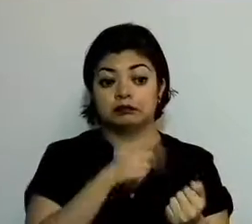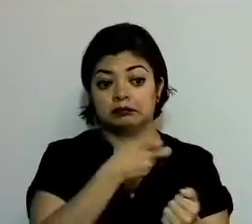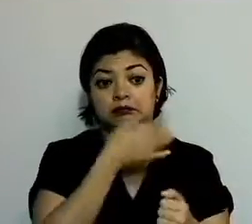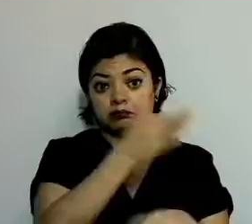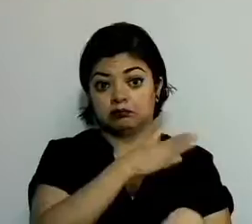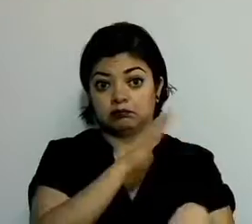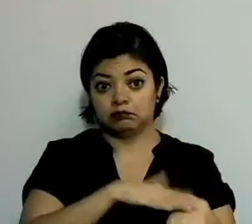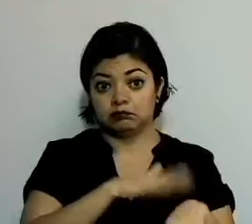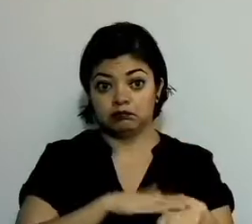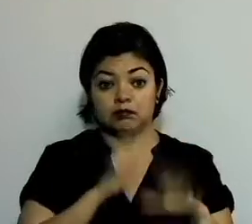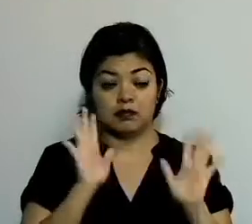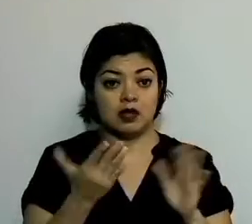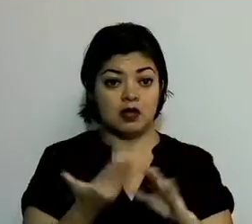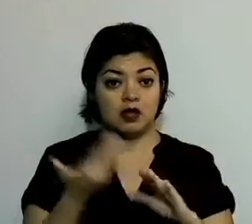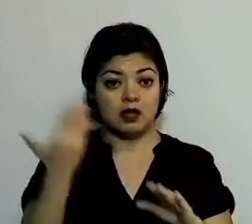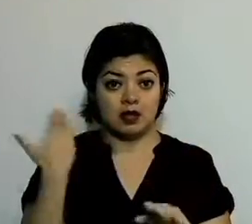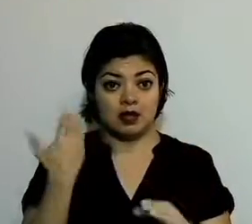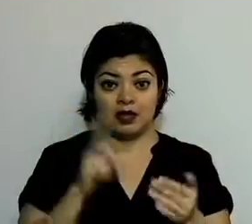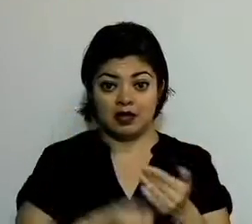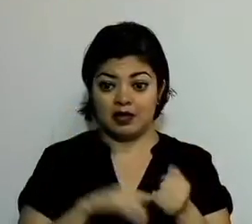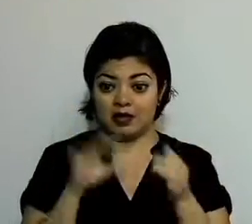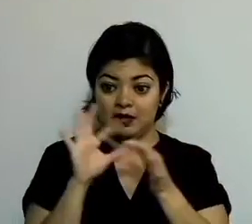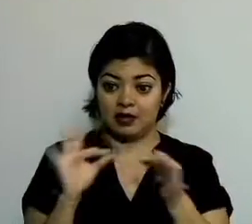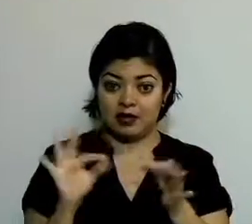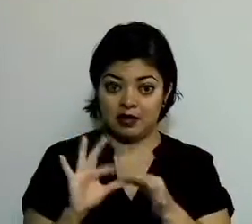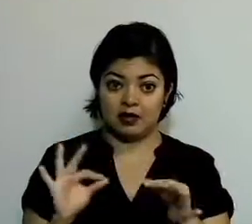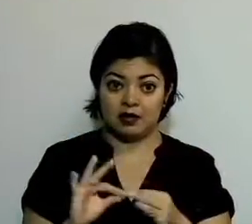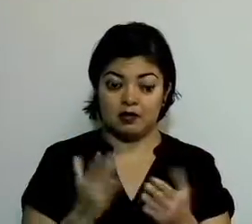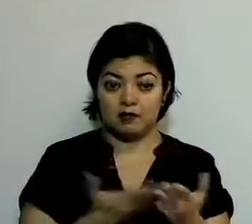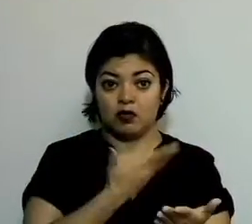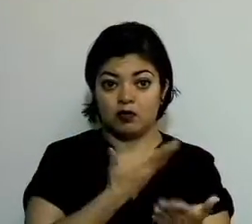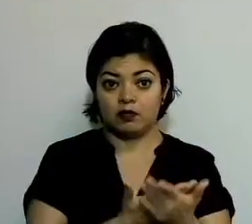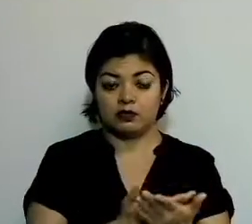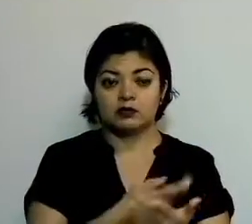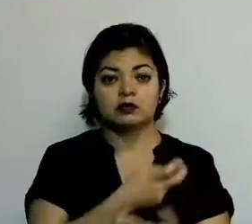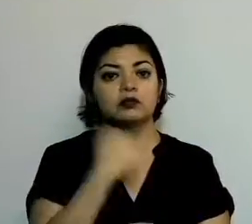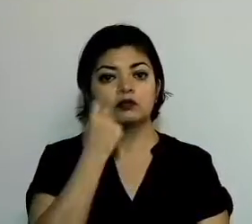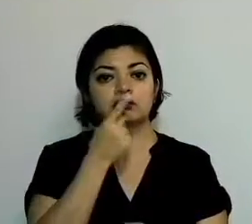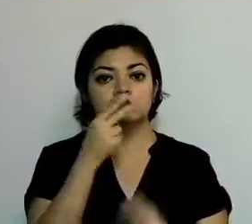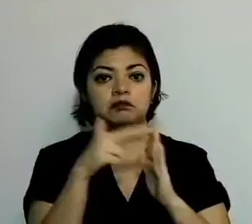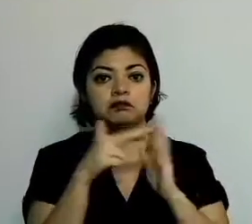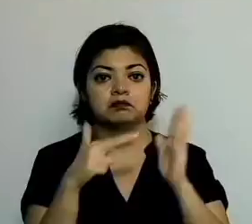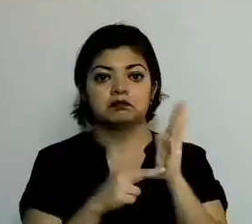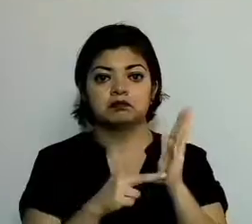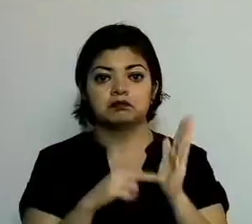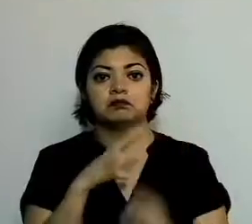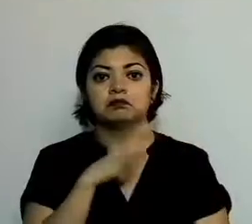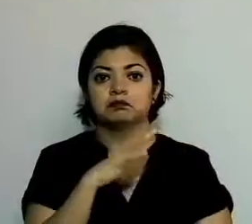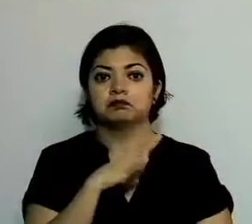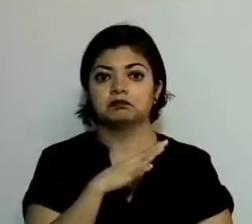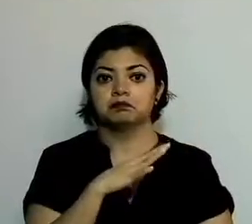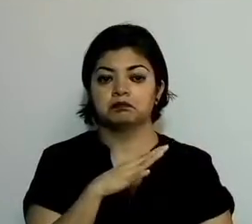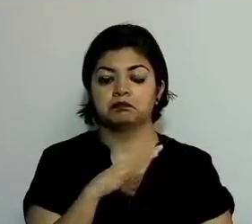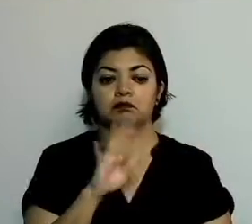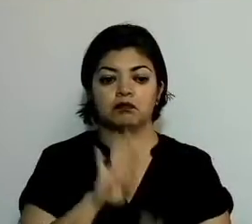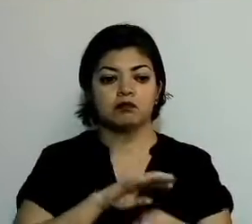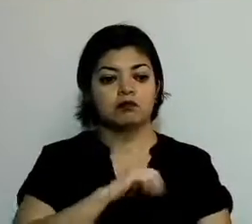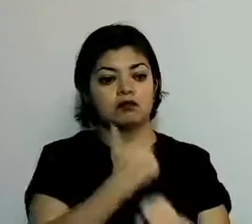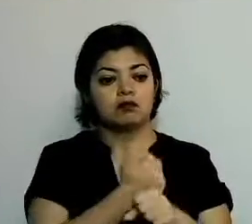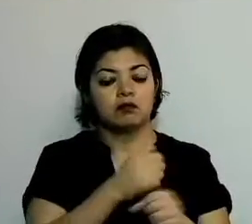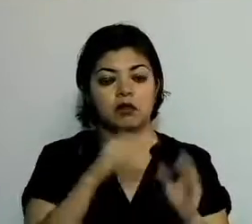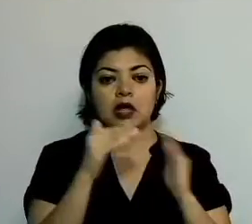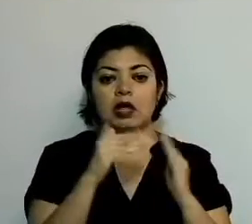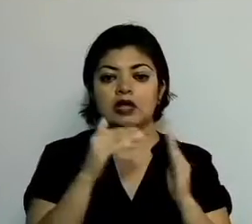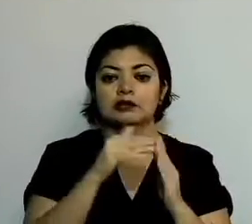como se menciona en la parte expositiva de la iniciativa, regula la instalación y operación de las casas de empeño